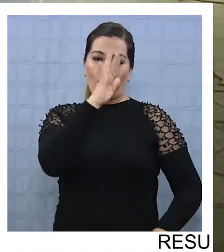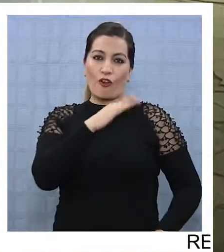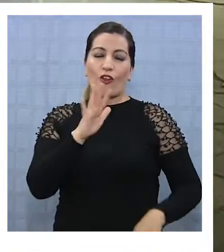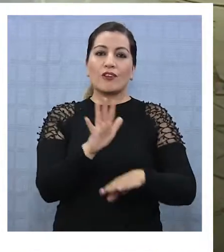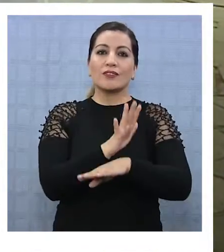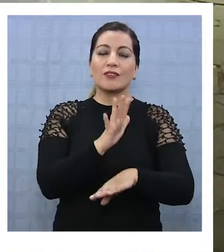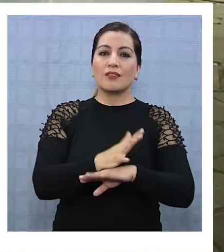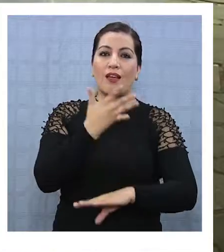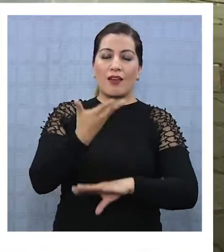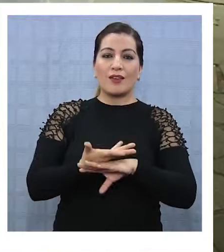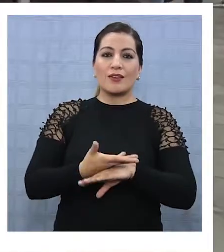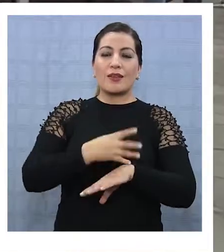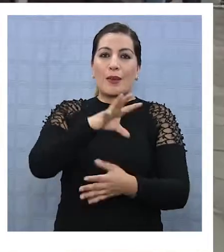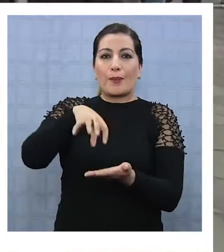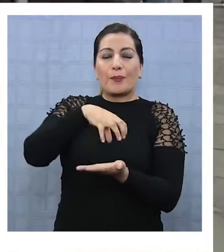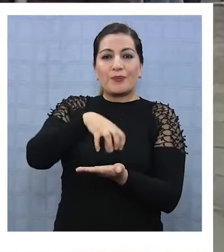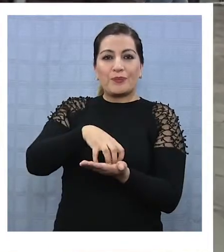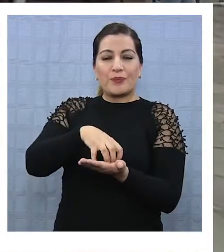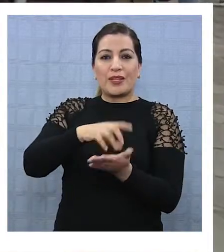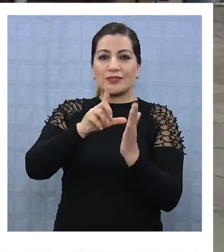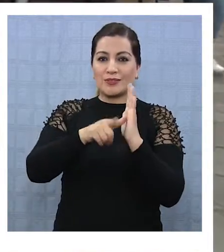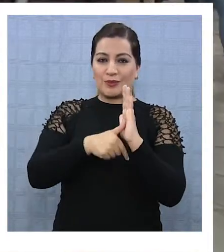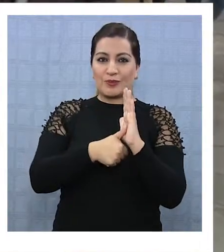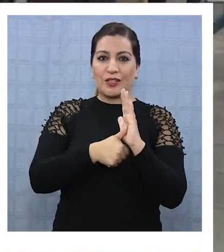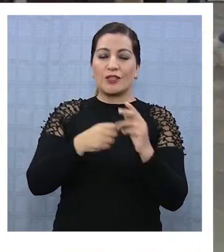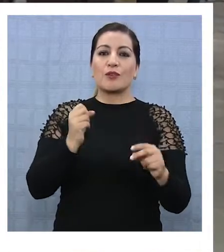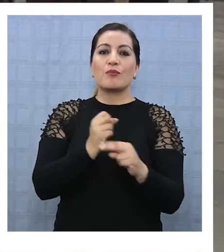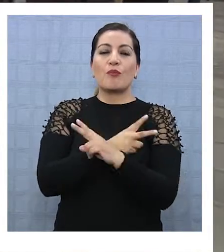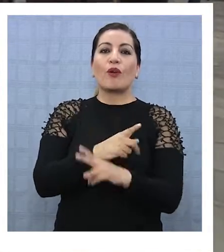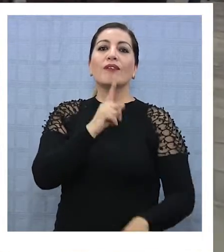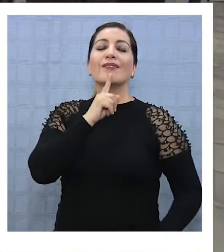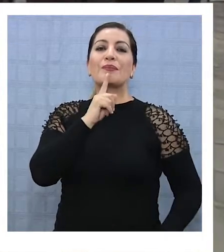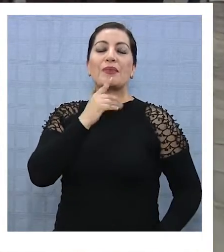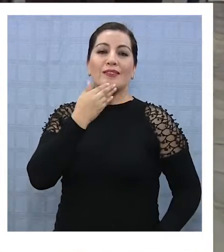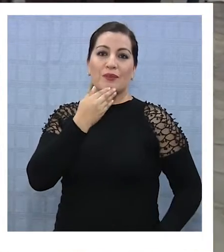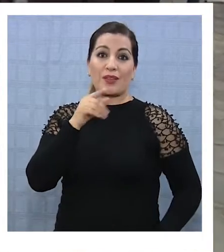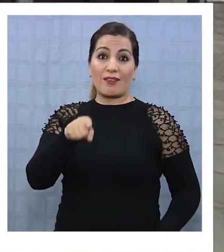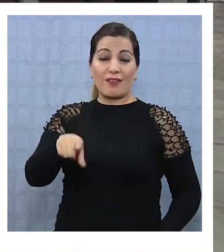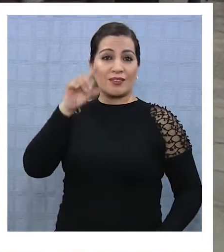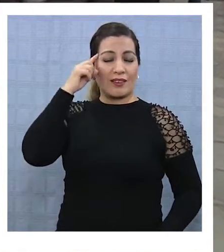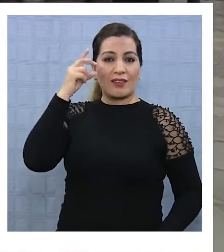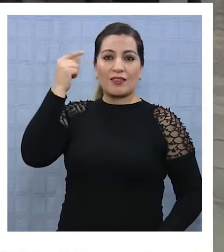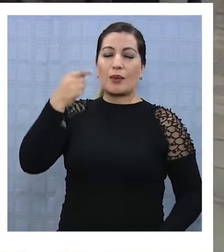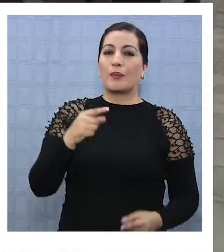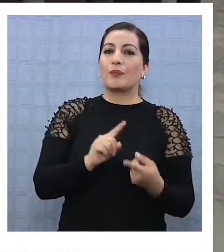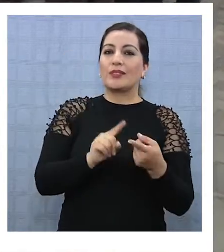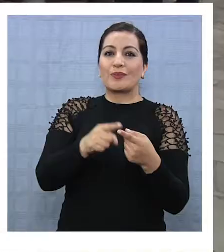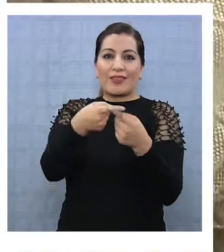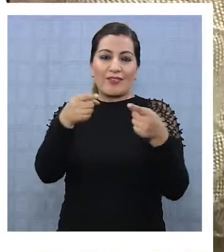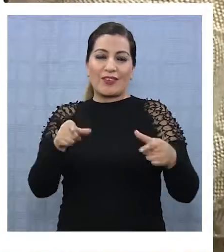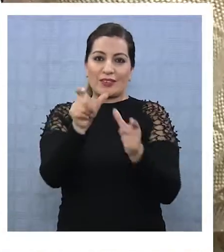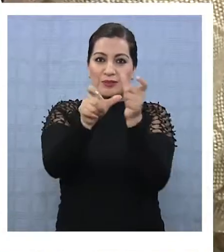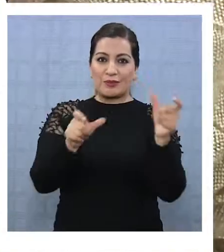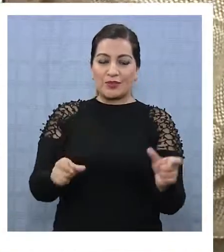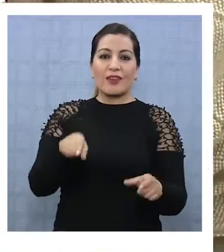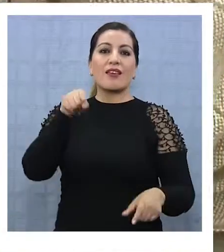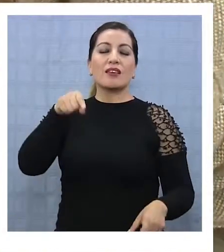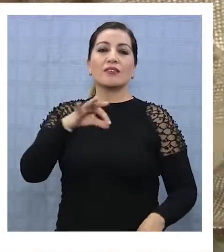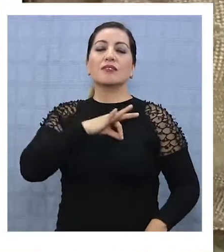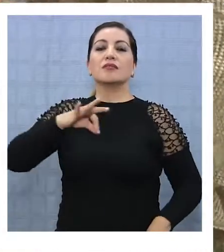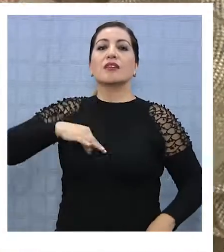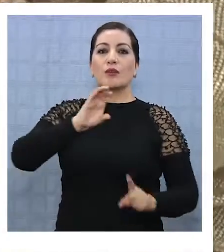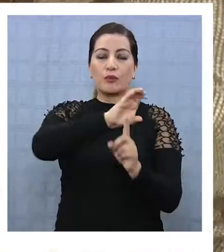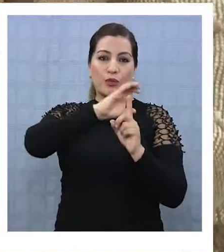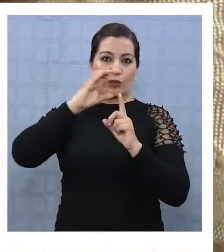color del teatro, estarán en Plaza Prat, Mall Plaza y Terminal Agropecuario. En esta iniciativa participaron diversos actores, entre